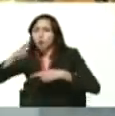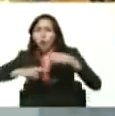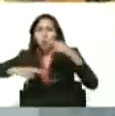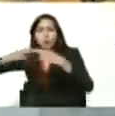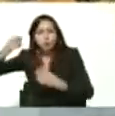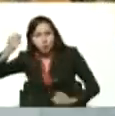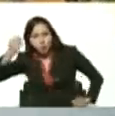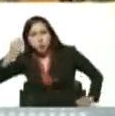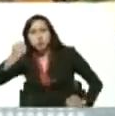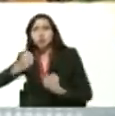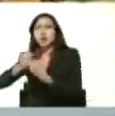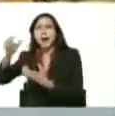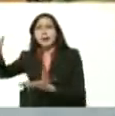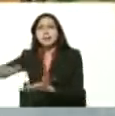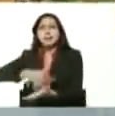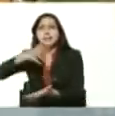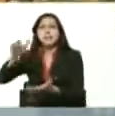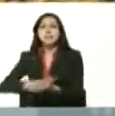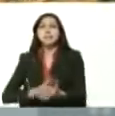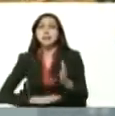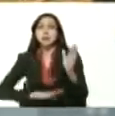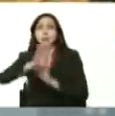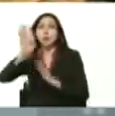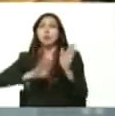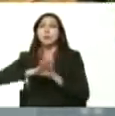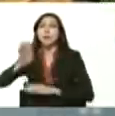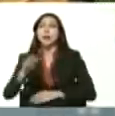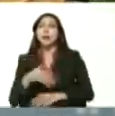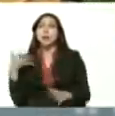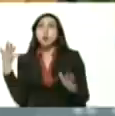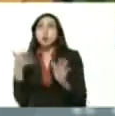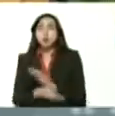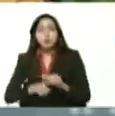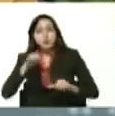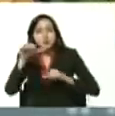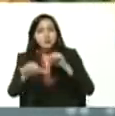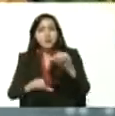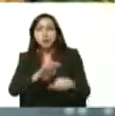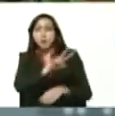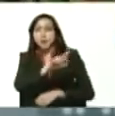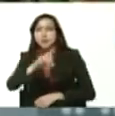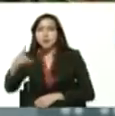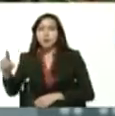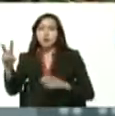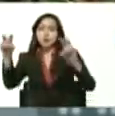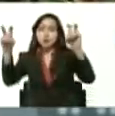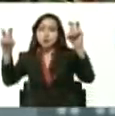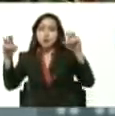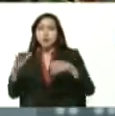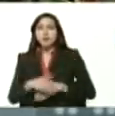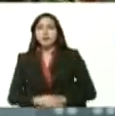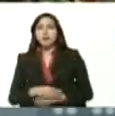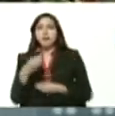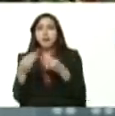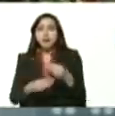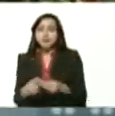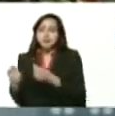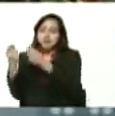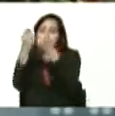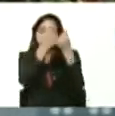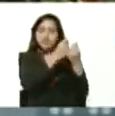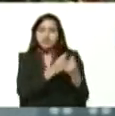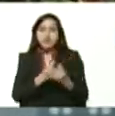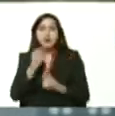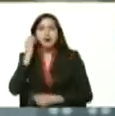productivas su economía real del siglo XXI la nueva economía del siglo XXI que tiene que ser la economía que